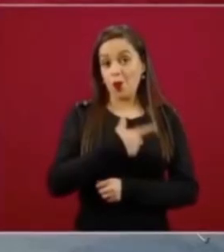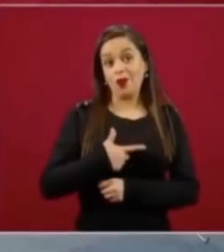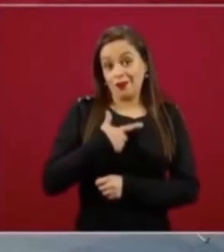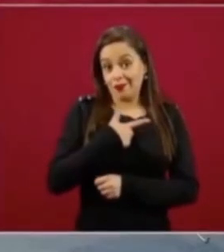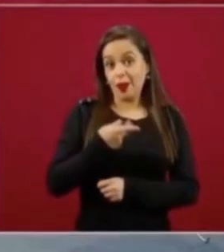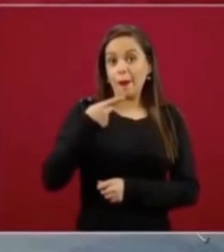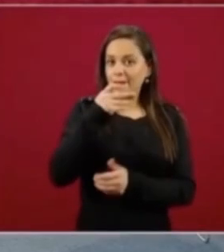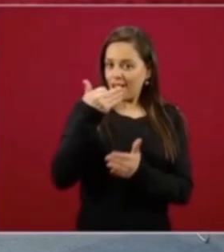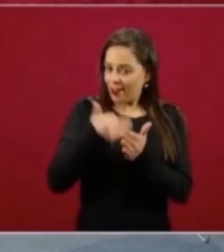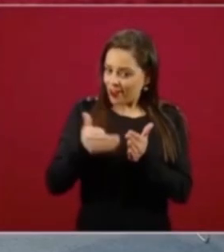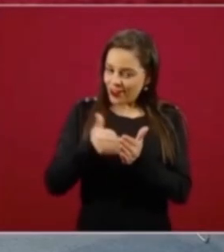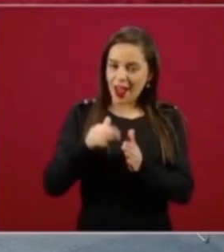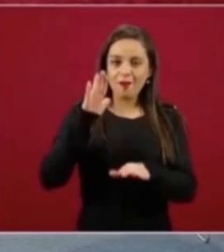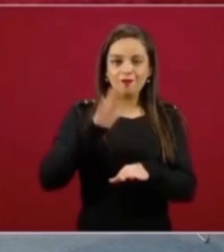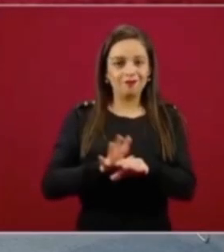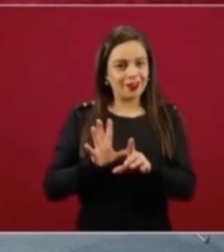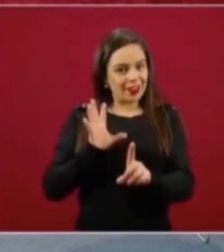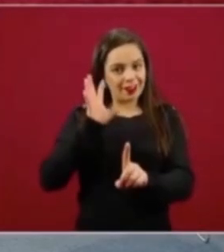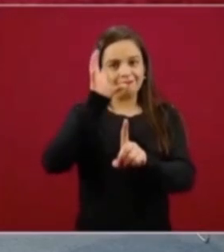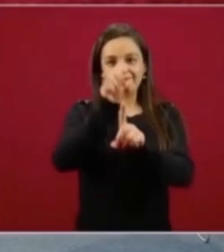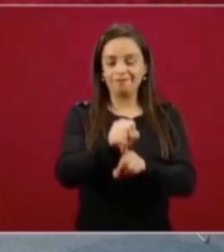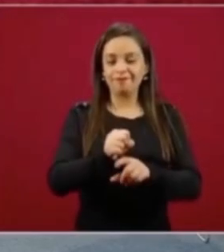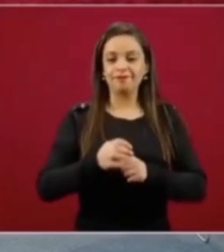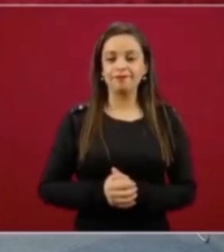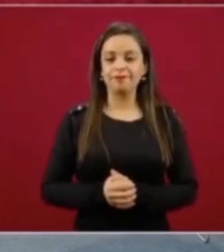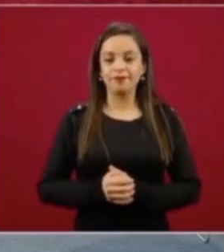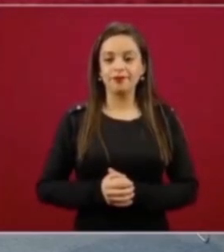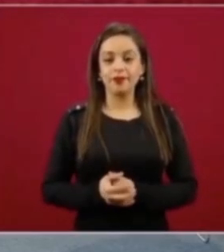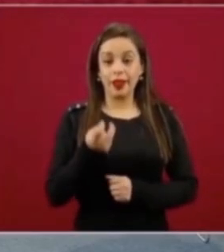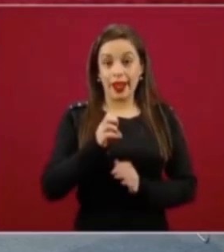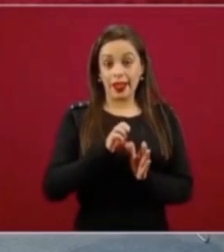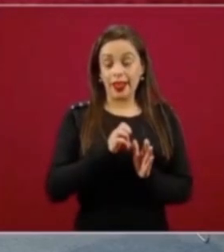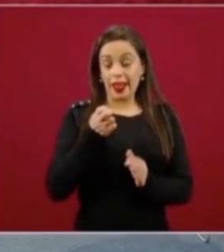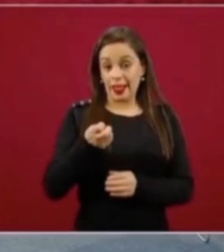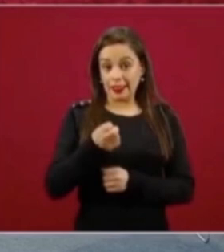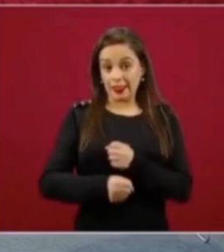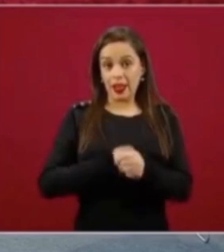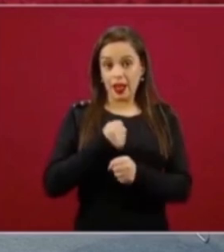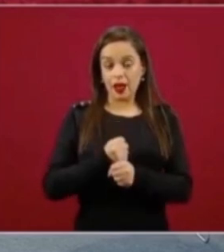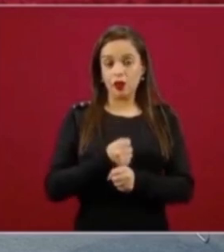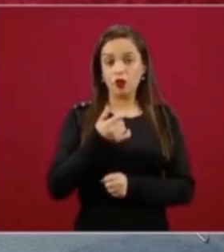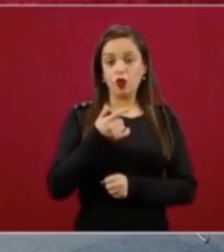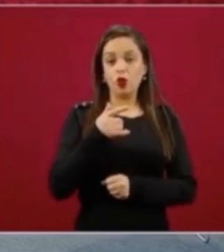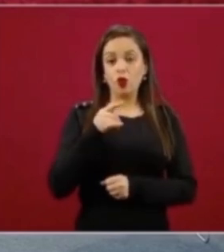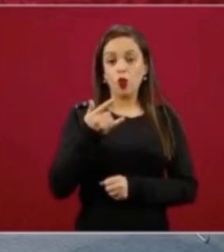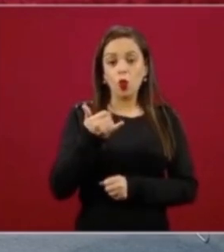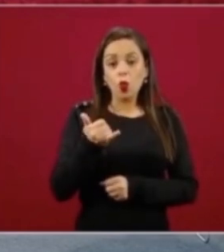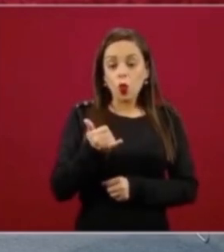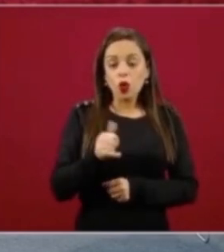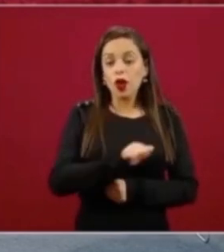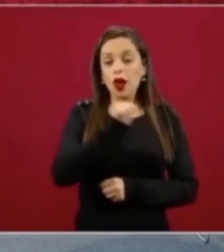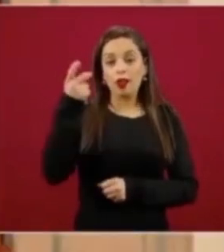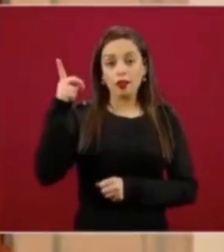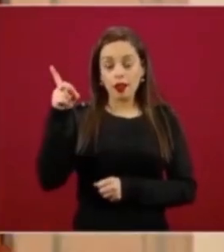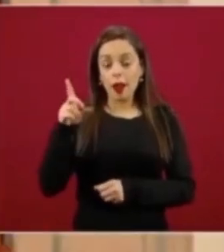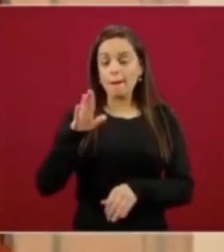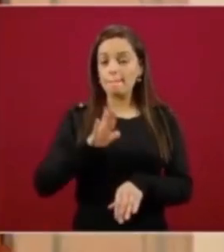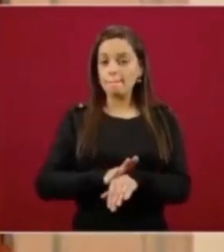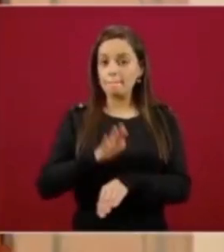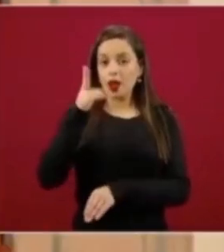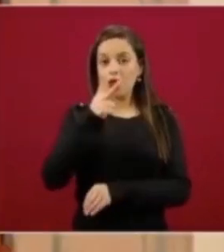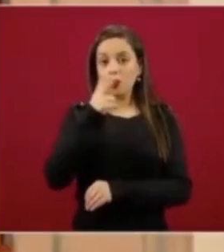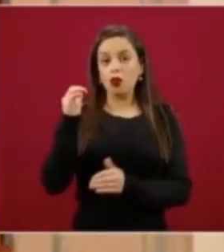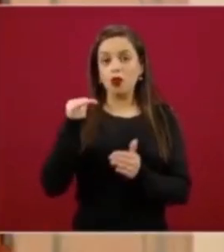Adelante. Este año, de junio a diciembre, vamos a incorporar a otros 200 mil